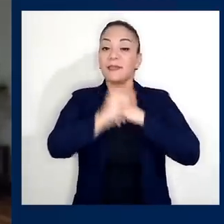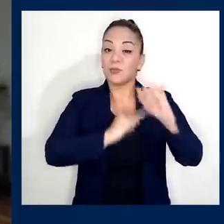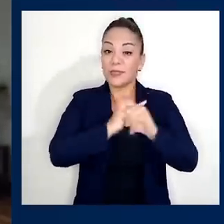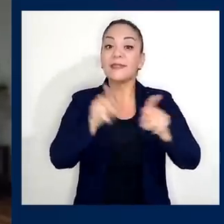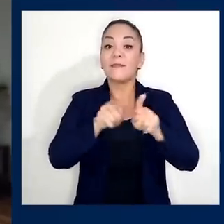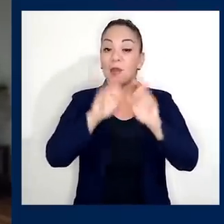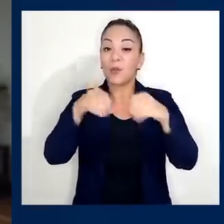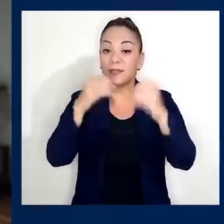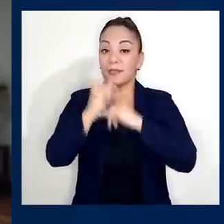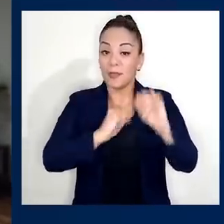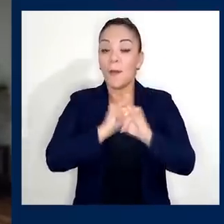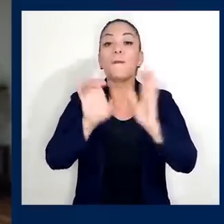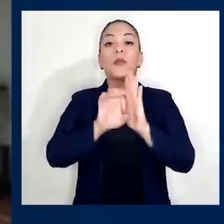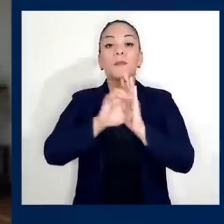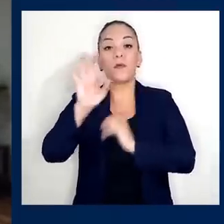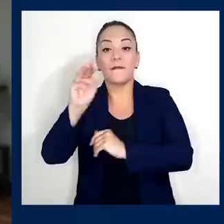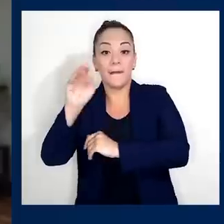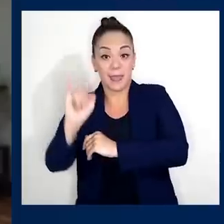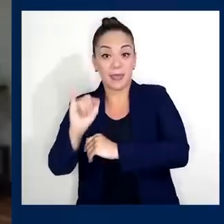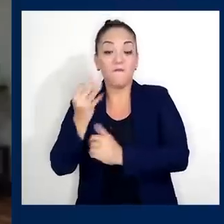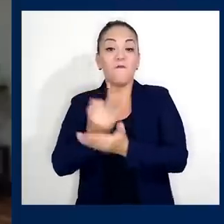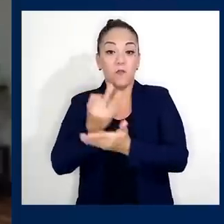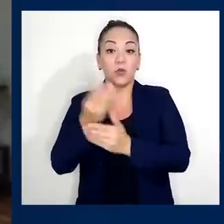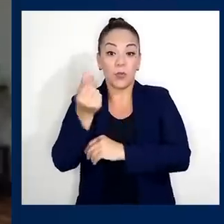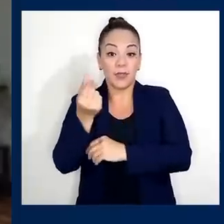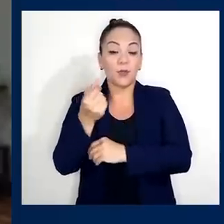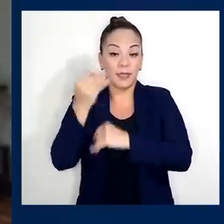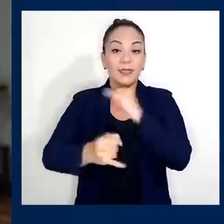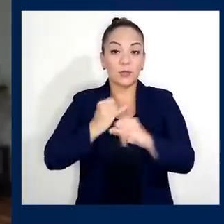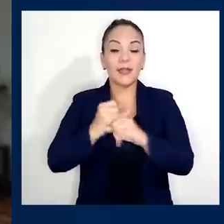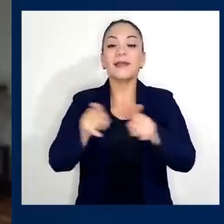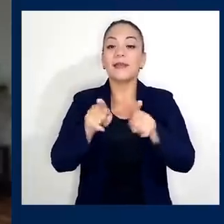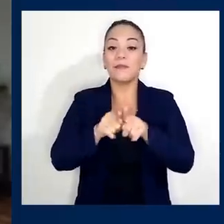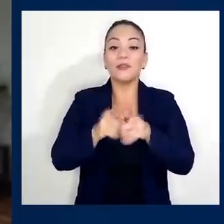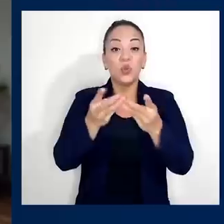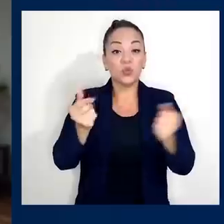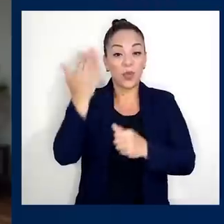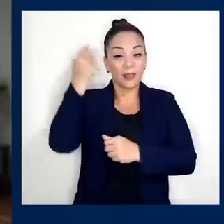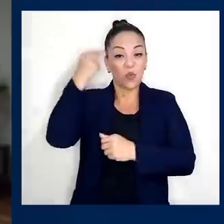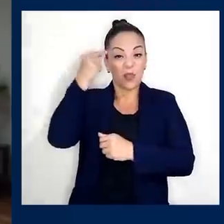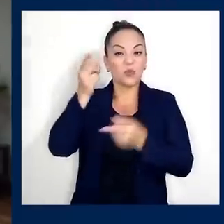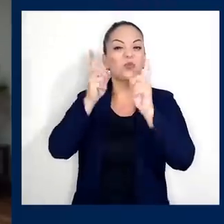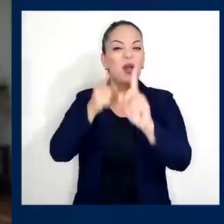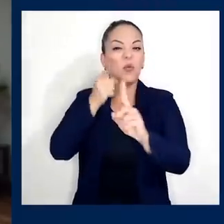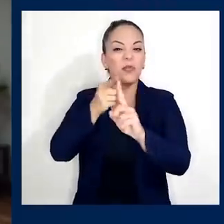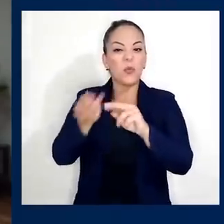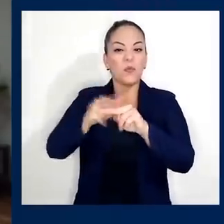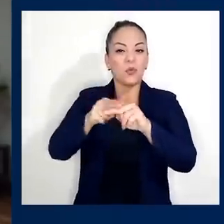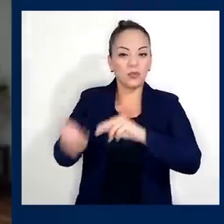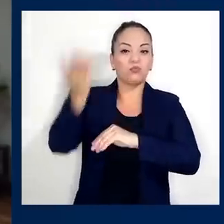organismos como el Fondo Monetario. Y siempre la solución de los gobiernos anteriores fue subir los impuestos.